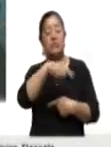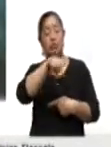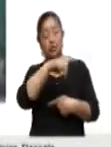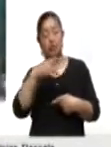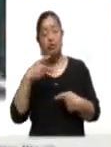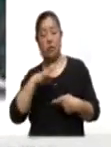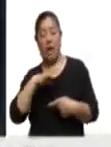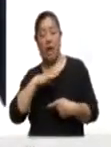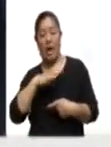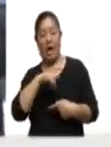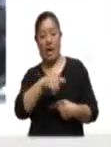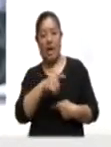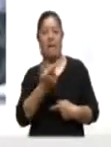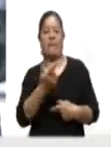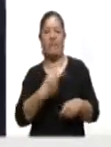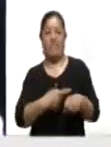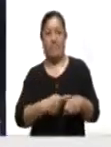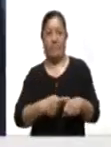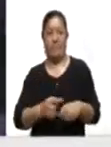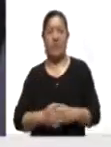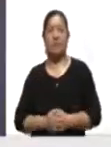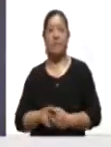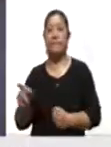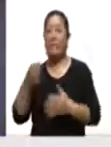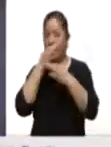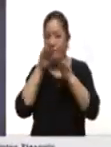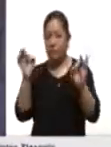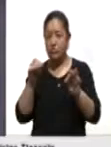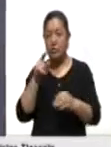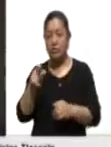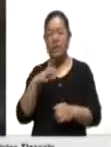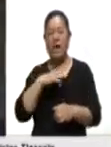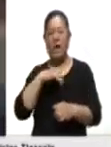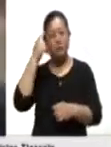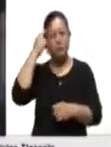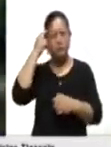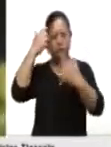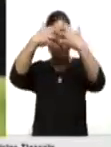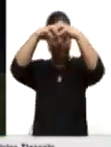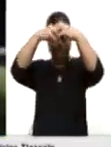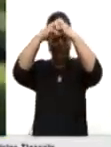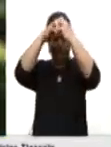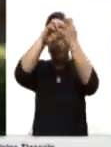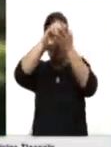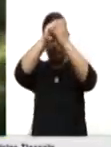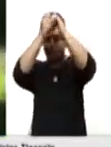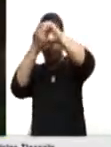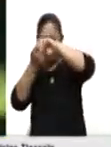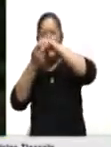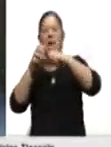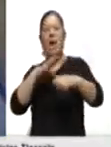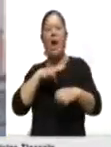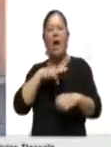padecimiento. La dependencia dio a conocer que la epilepsia es un trastorno neurológico crónico que se caracteriza por convulsiones recurrentes como